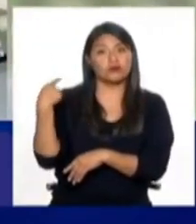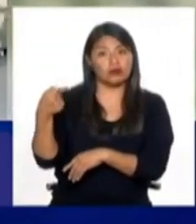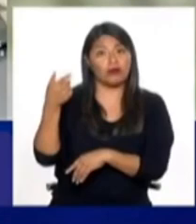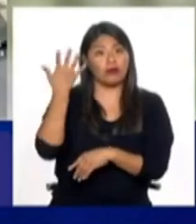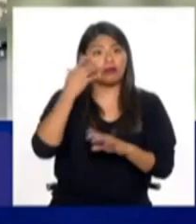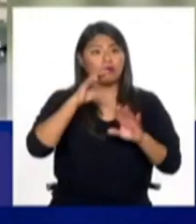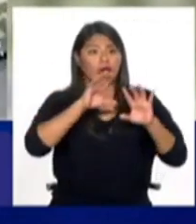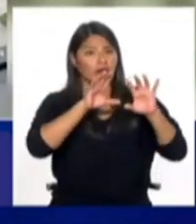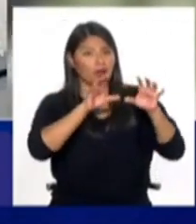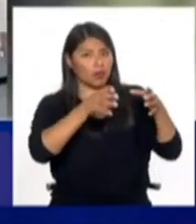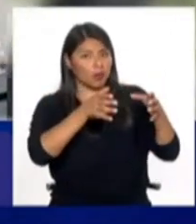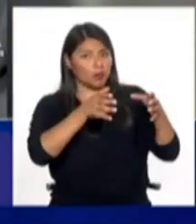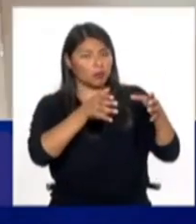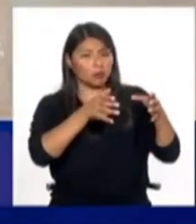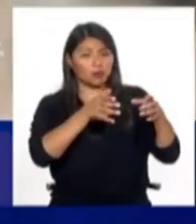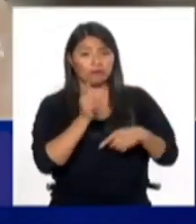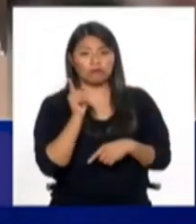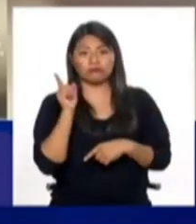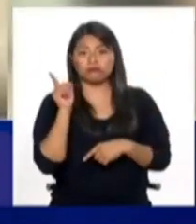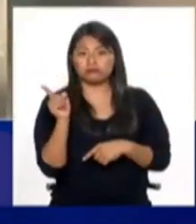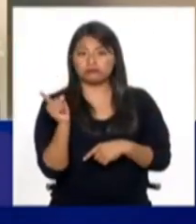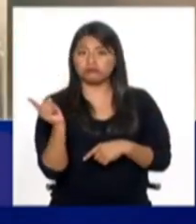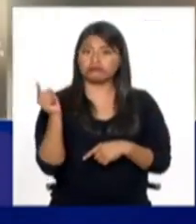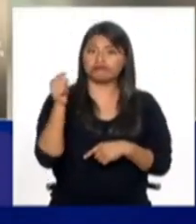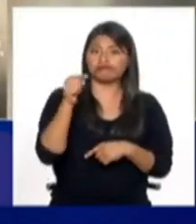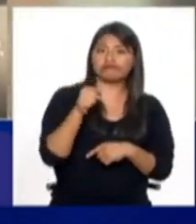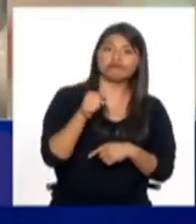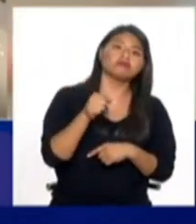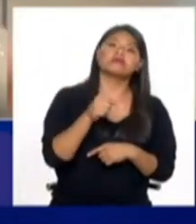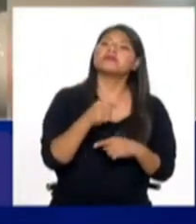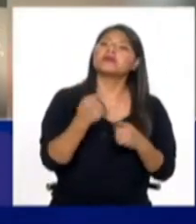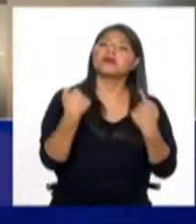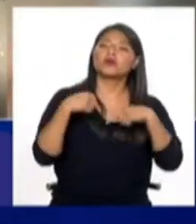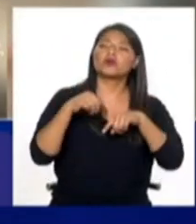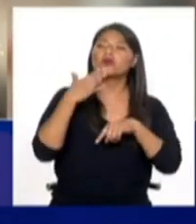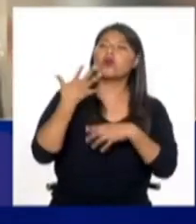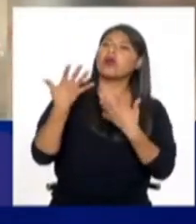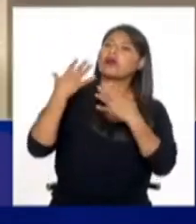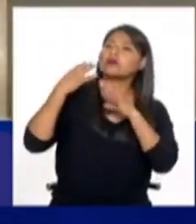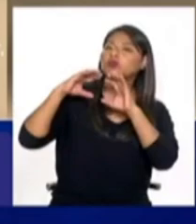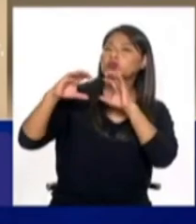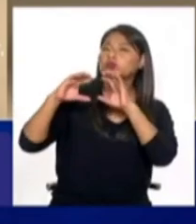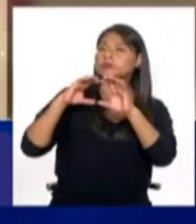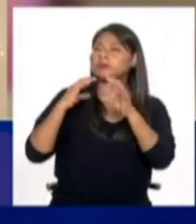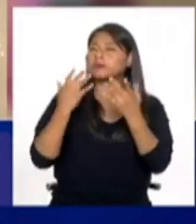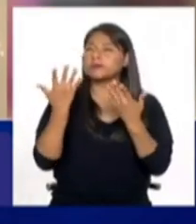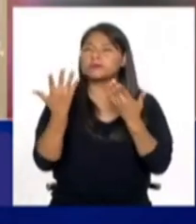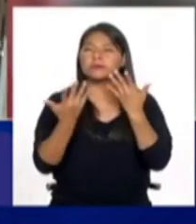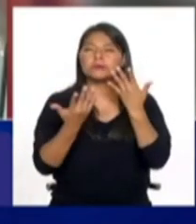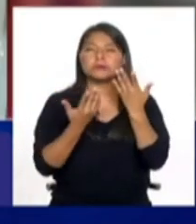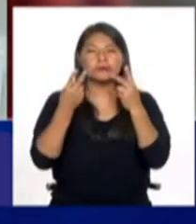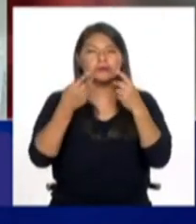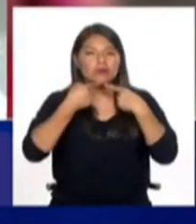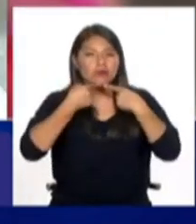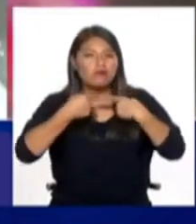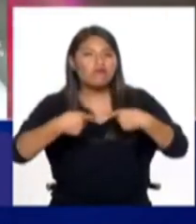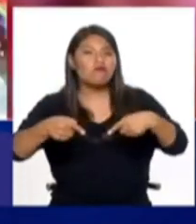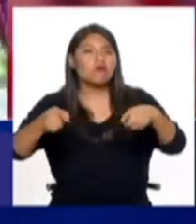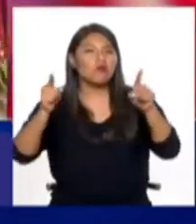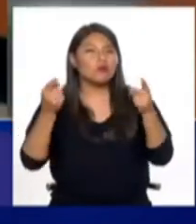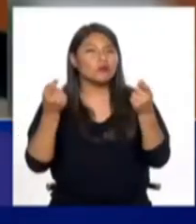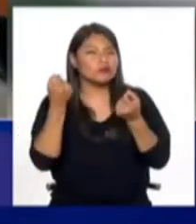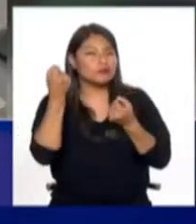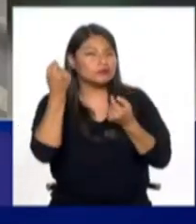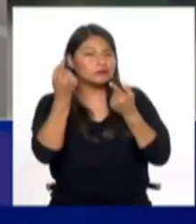una clase en la cual este chico ha ido, hay un comunicado que no termina de ser contundente en